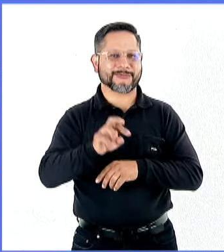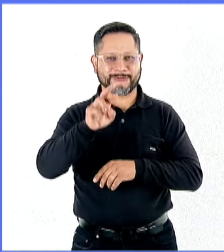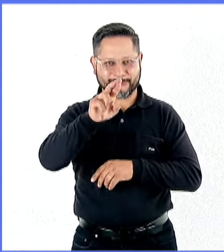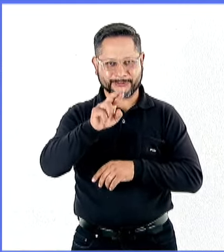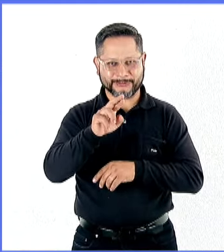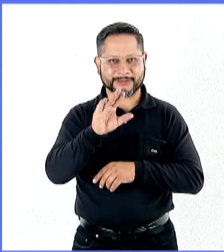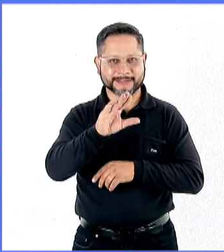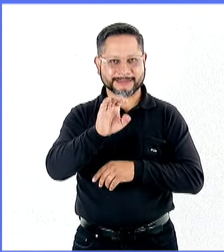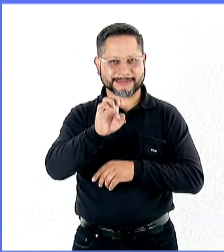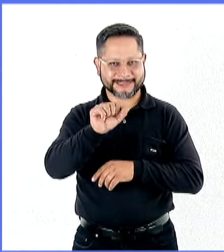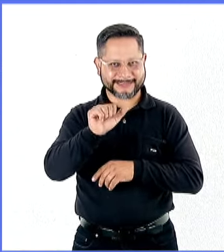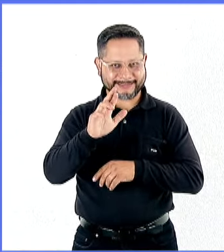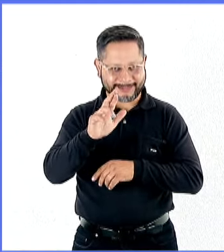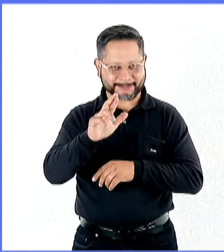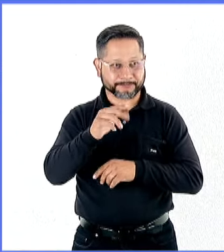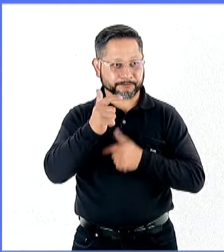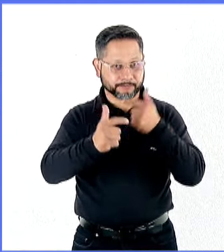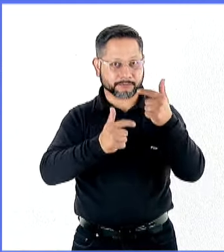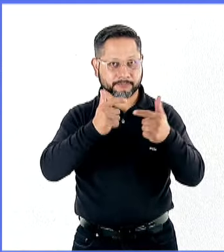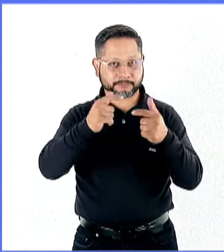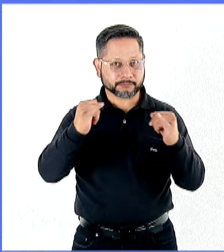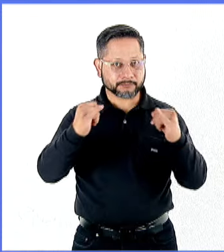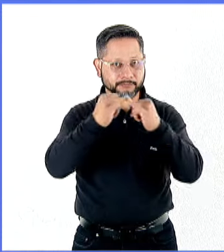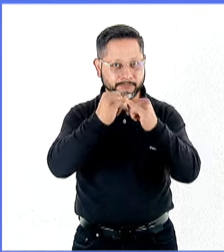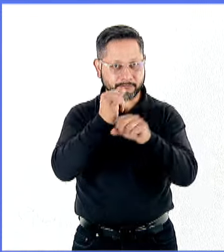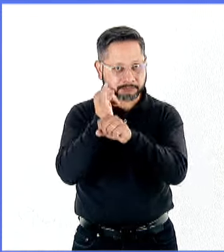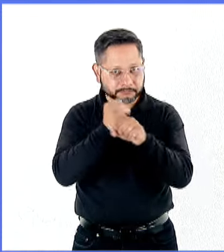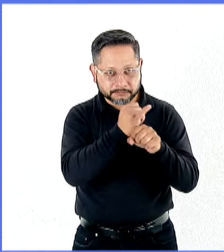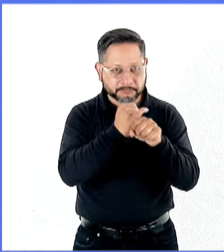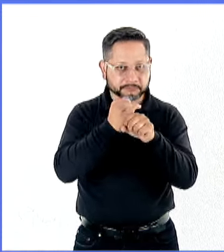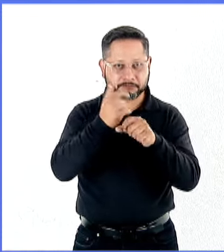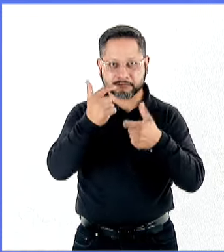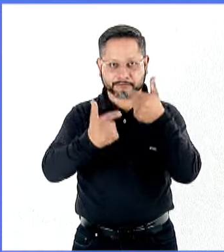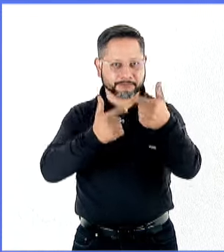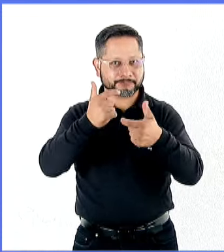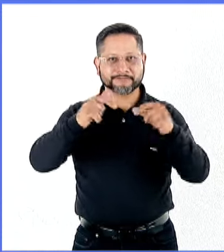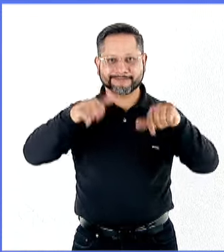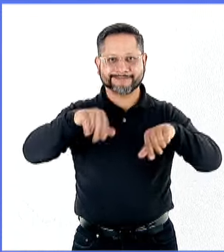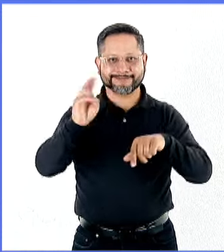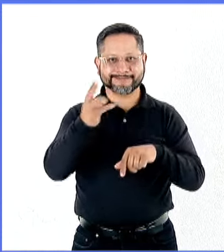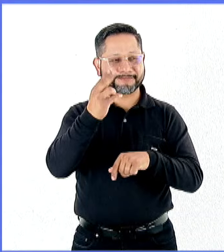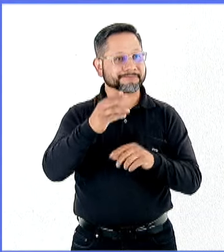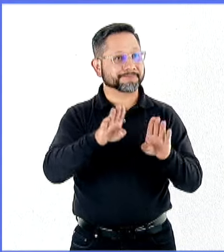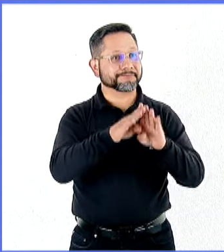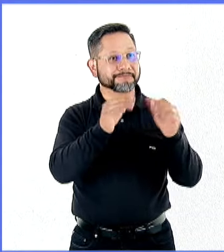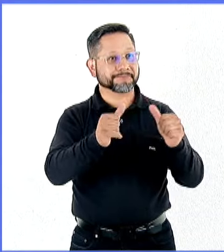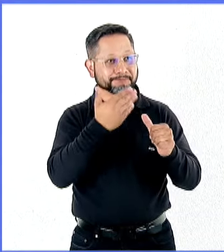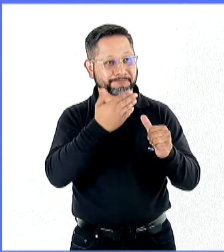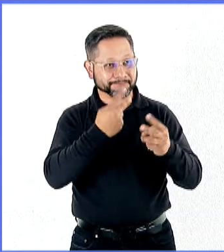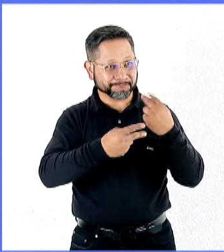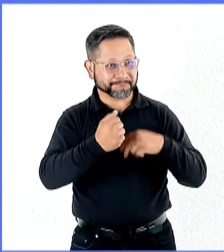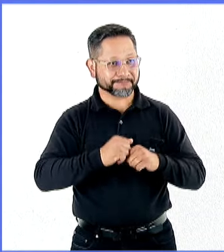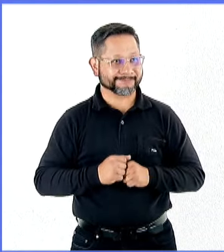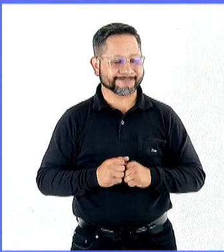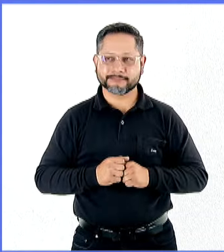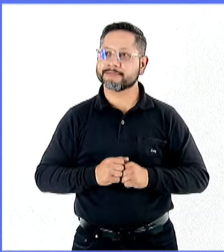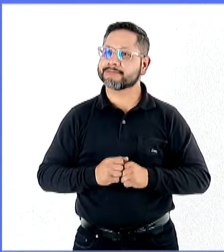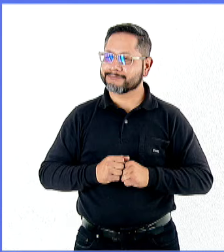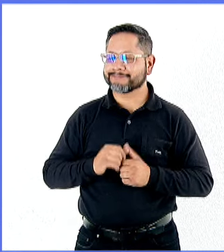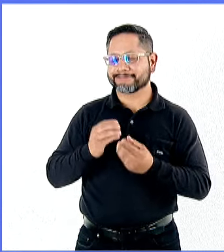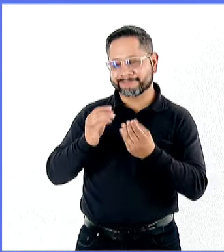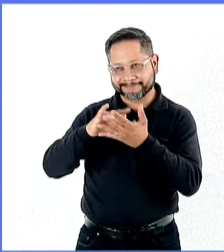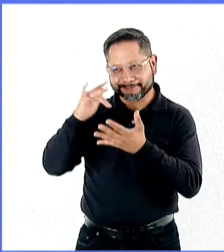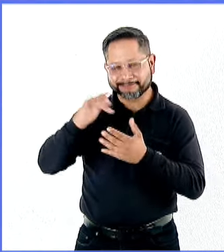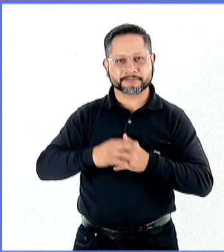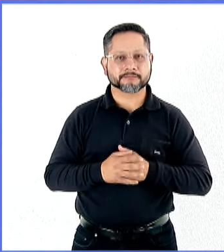César Salazar López, que pertenece al Instituto de Investigaciones Económicas de nuestra universidad. ¿Cómo estás? Bienvenido. Muchas gracias. Muy bien, gracias. Pues